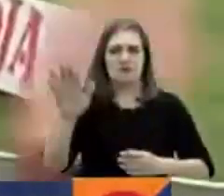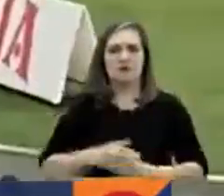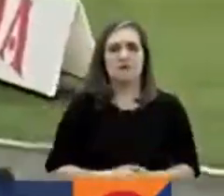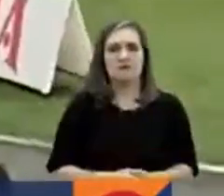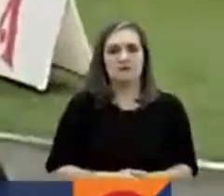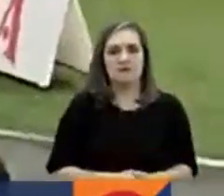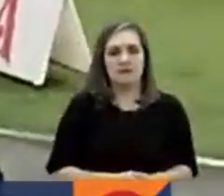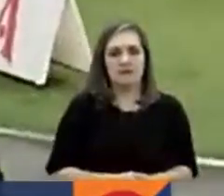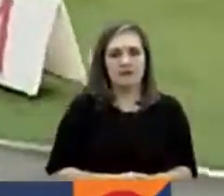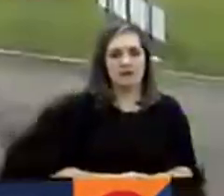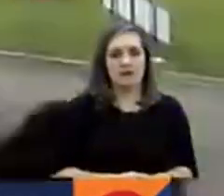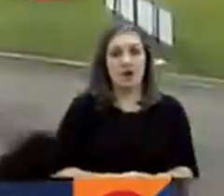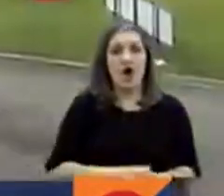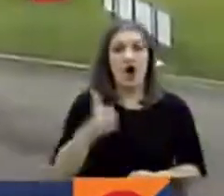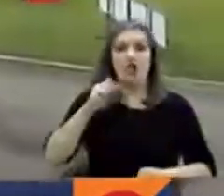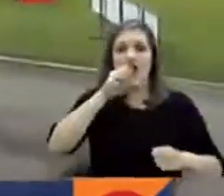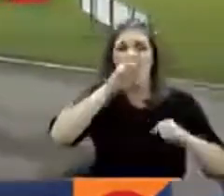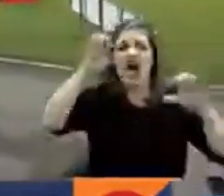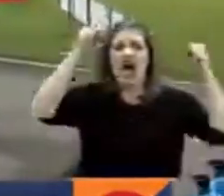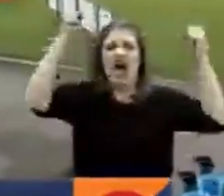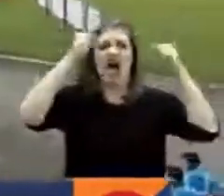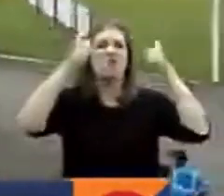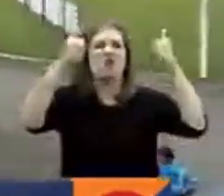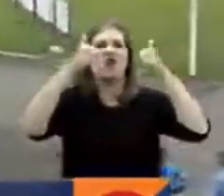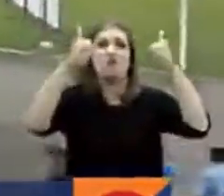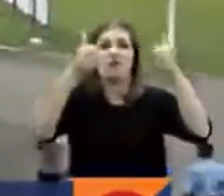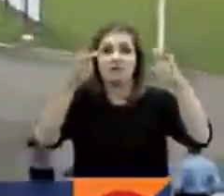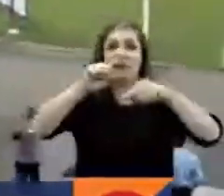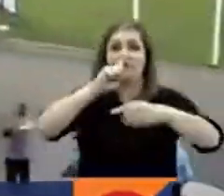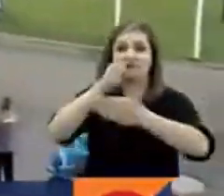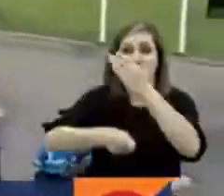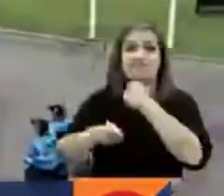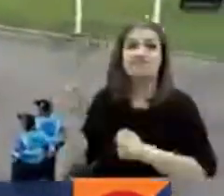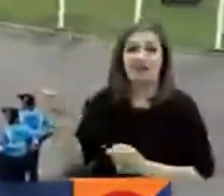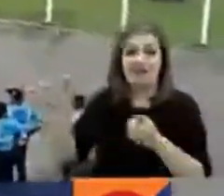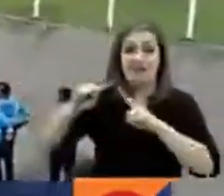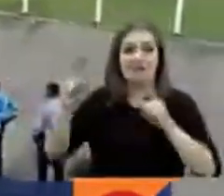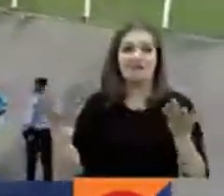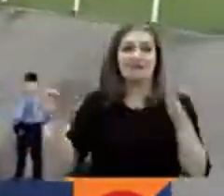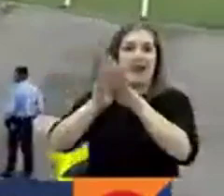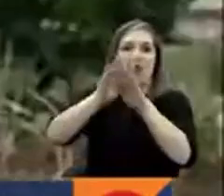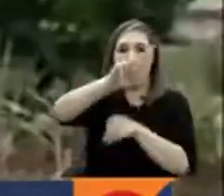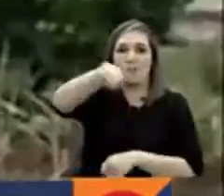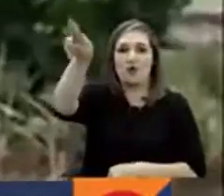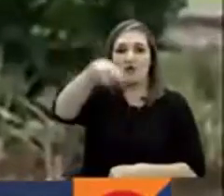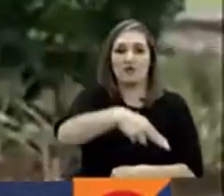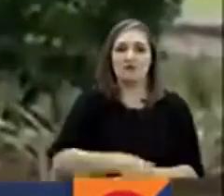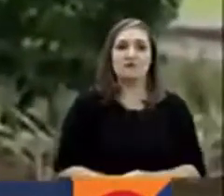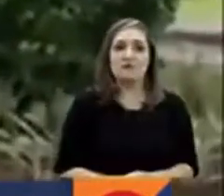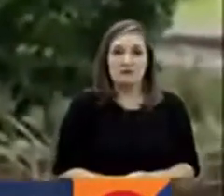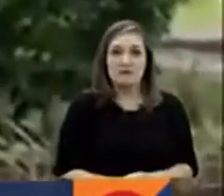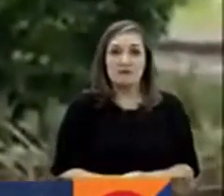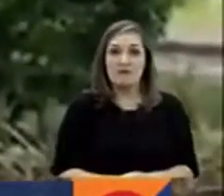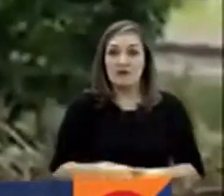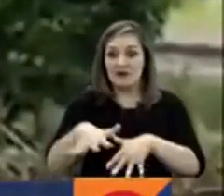Los que le celebraron el acto también serán sancionados. Les cierran la tribuna. Sanciona a tribuna oriental y familiar